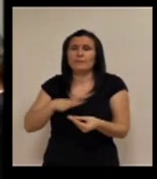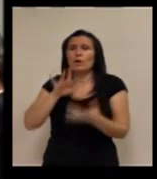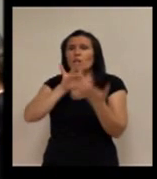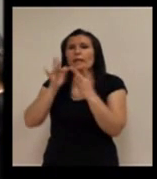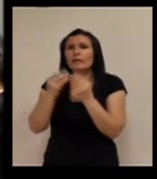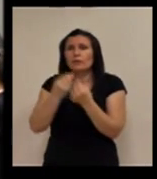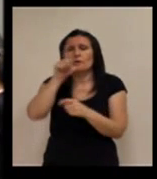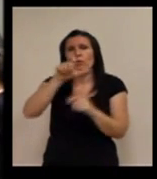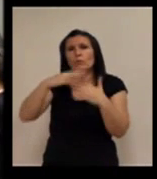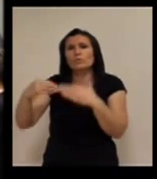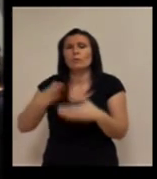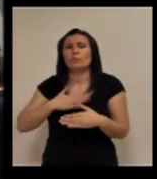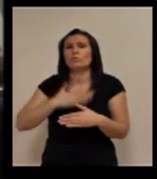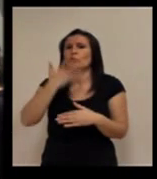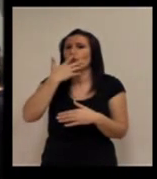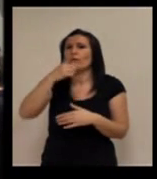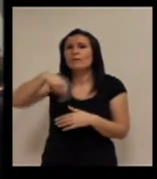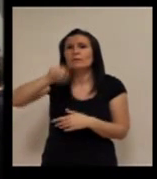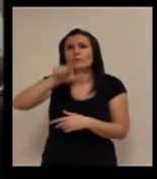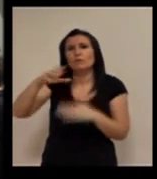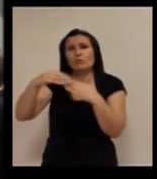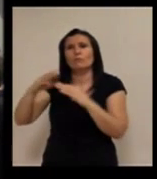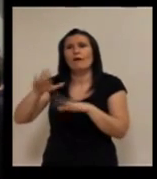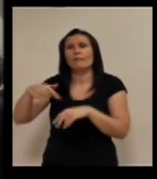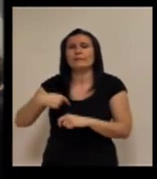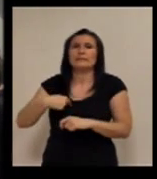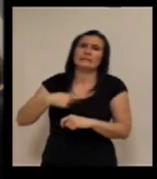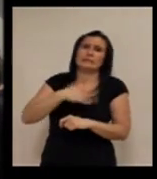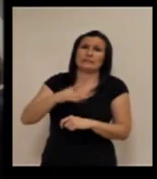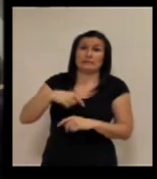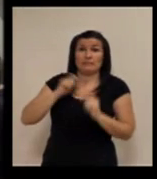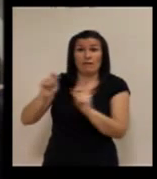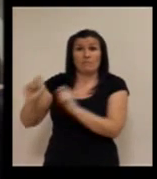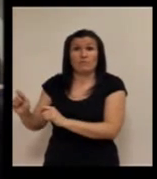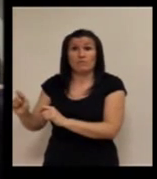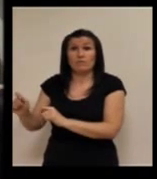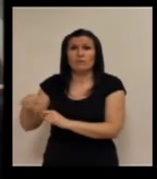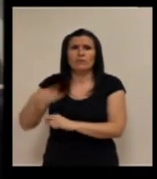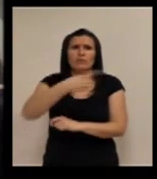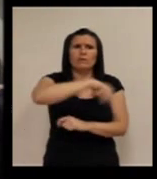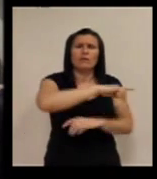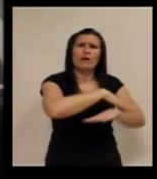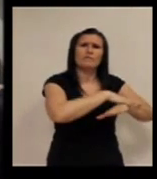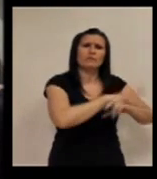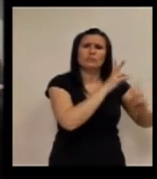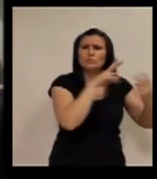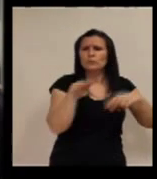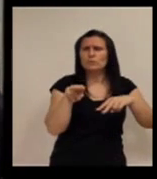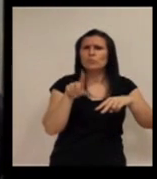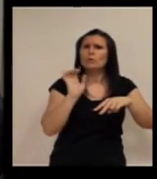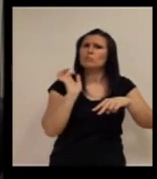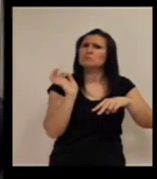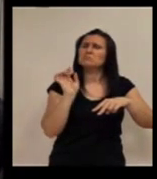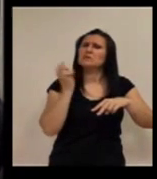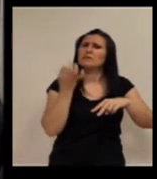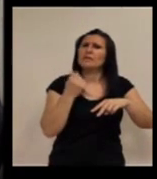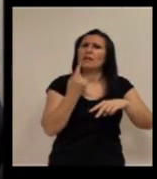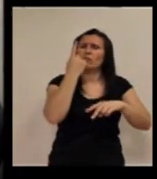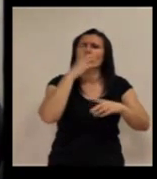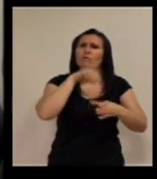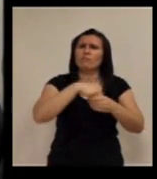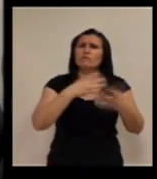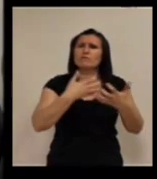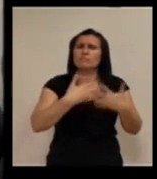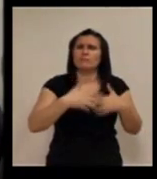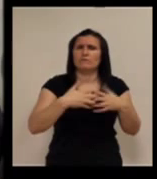nuestra relación con el usuario, por nuestro conocimiento con el usuario y otras veces es ya la administración que dice oye, es una funcionalidad más